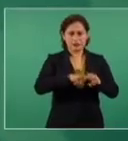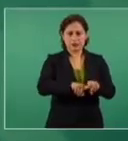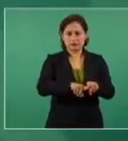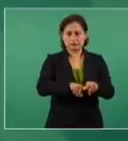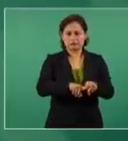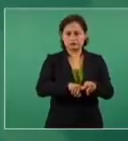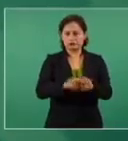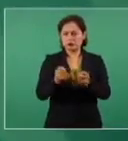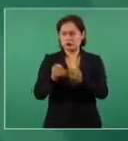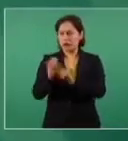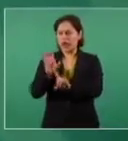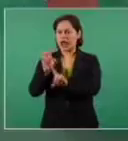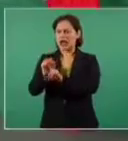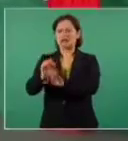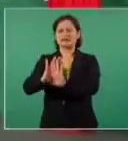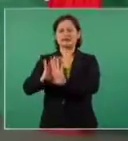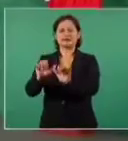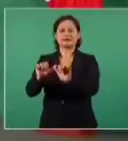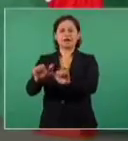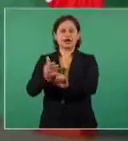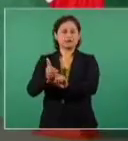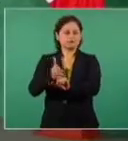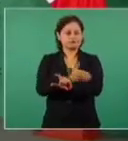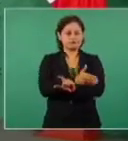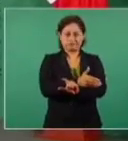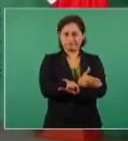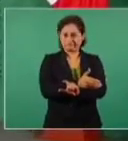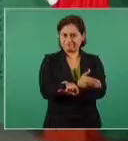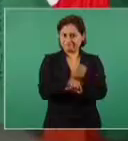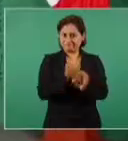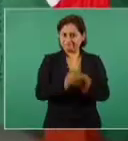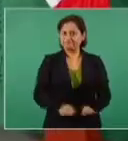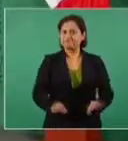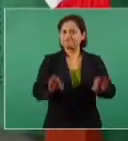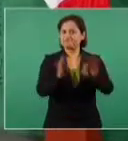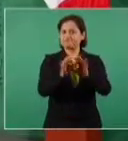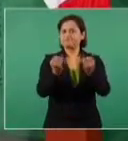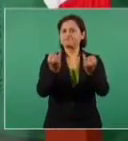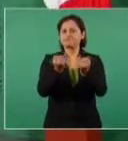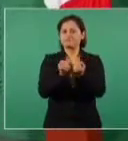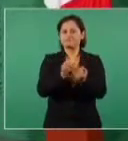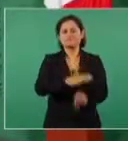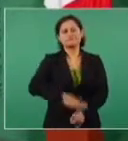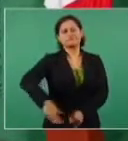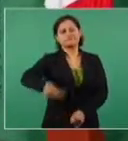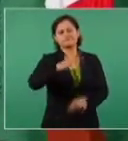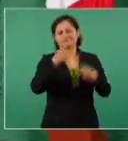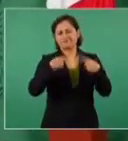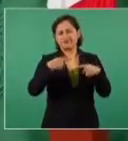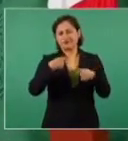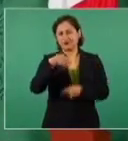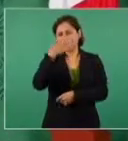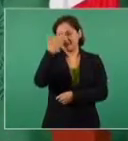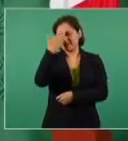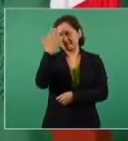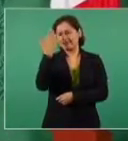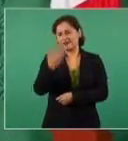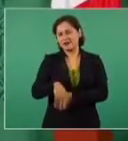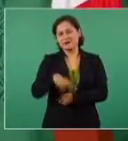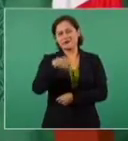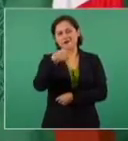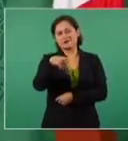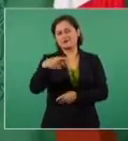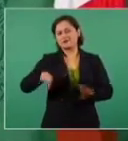Y esto lo sabe el pueblo, porque el pueblo es sabio y